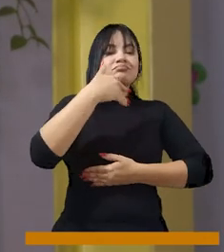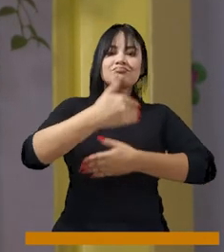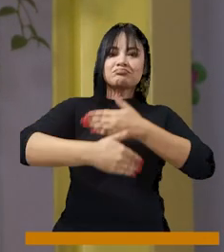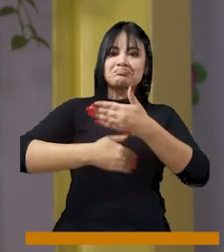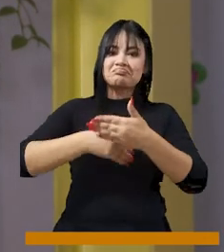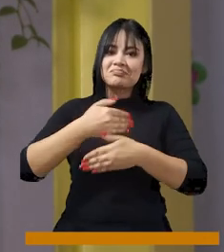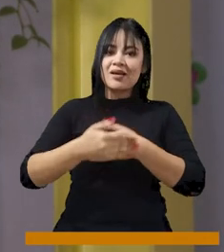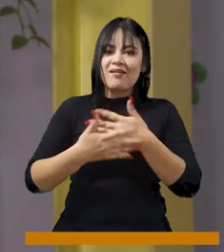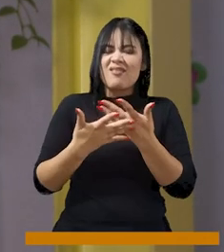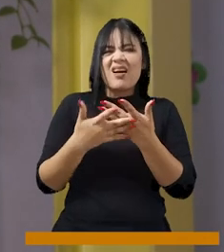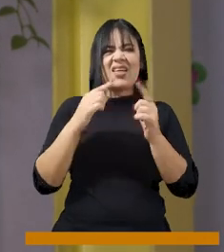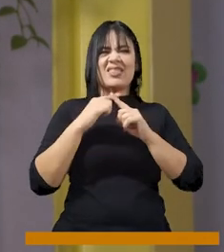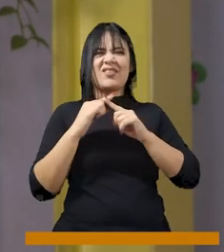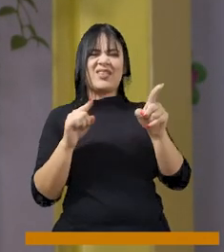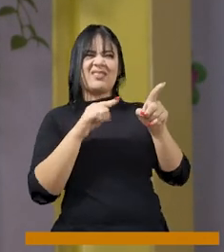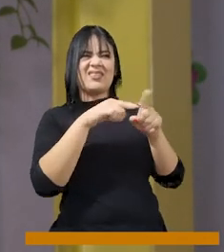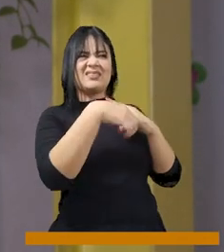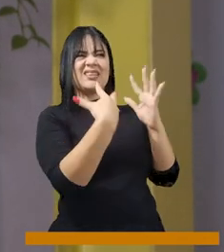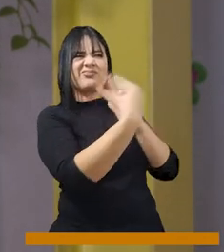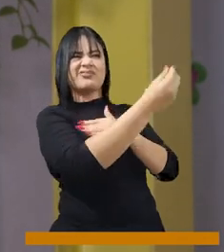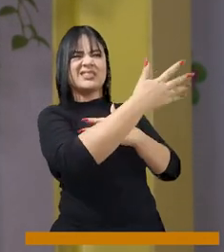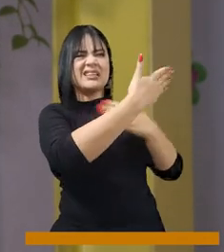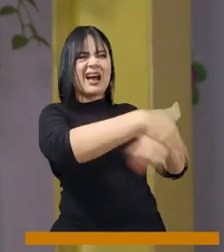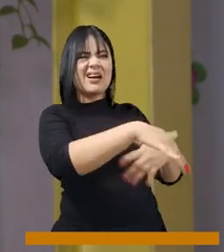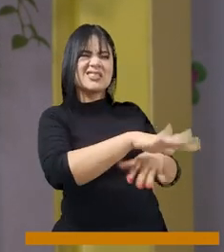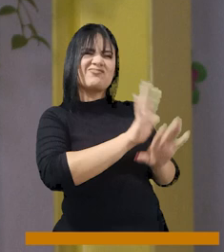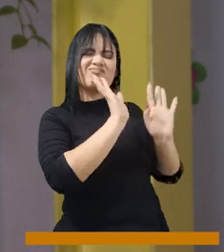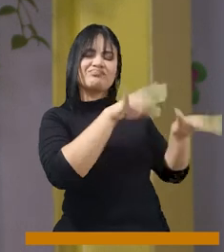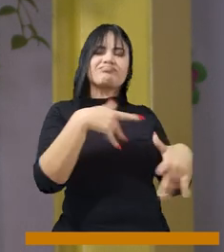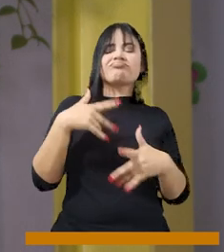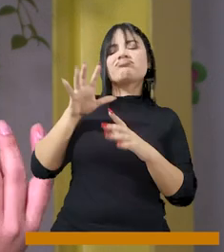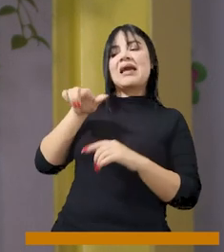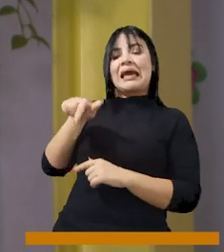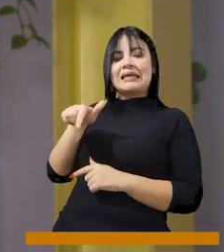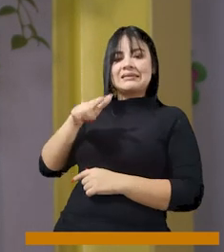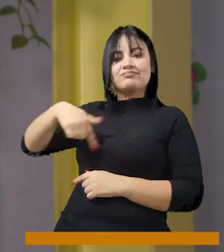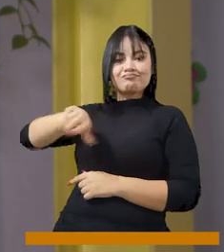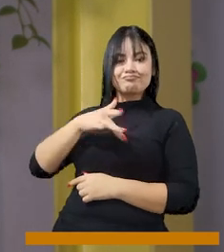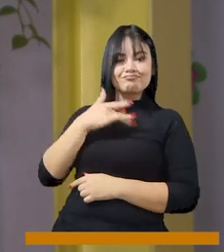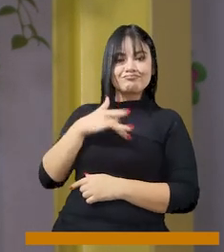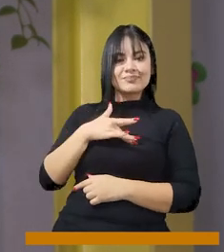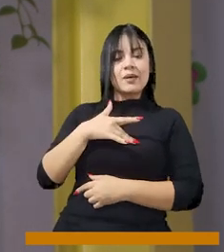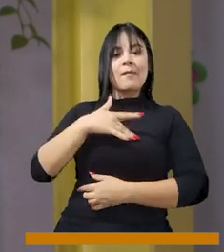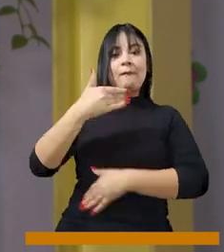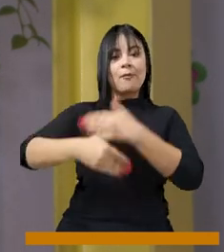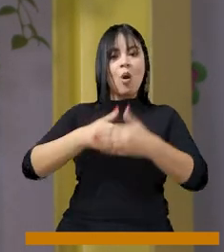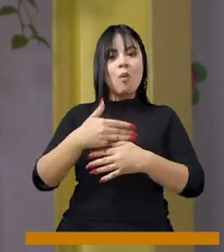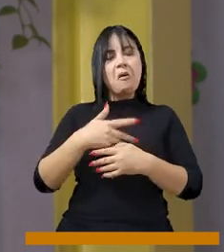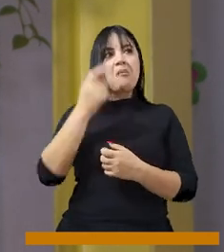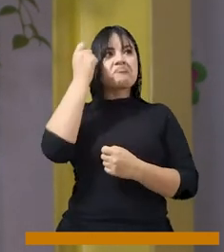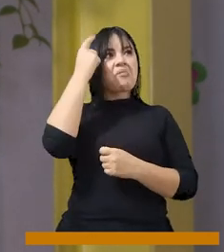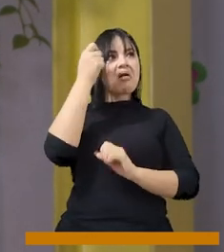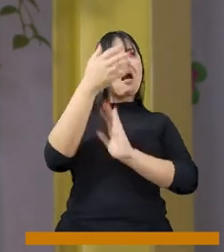no solamente vivir escenarios diferentes a todo aquello que viven ellos afuera de este centro infantil, sino que también les